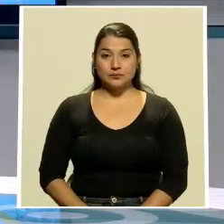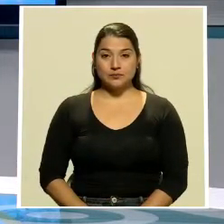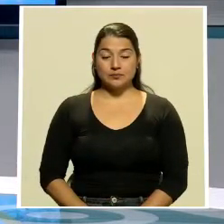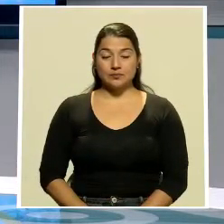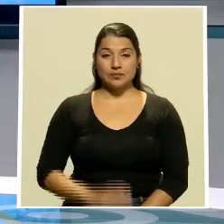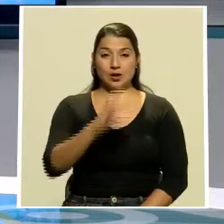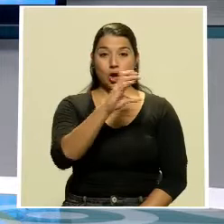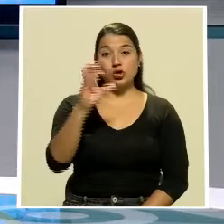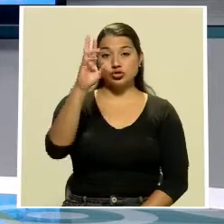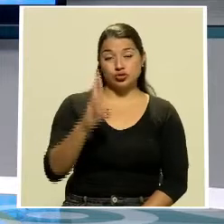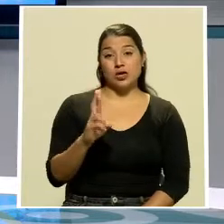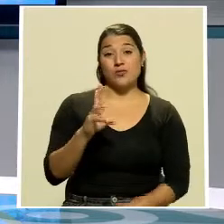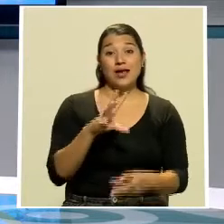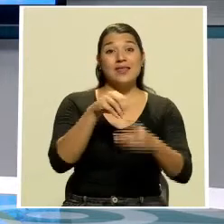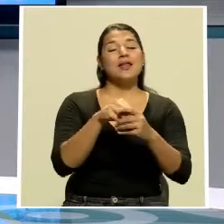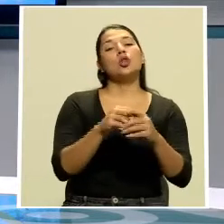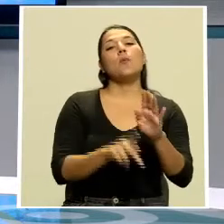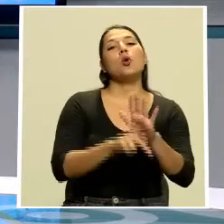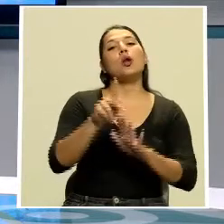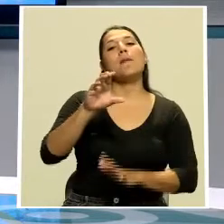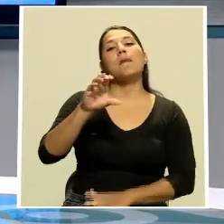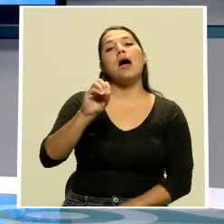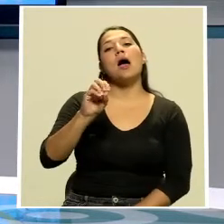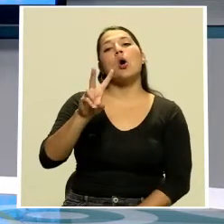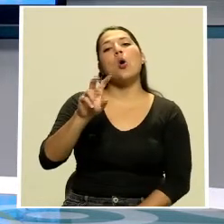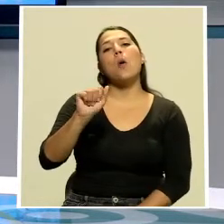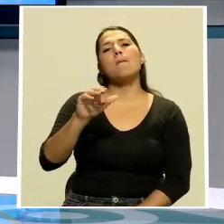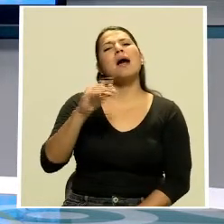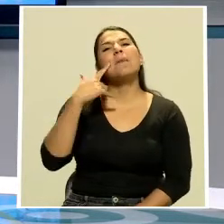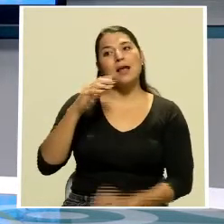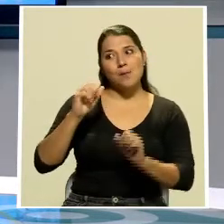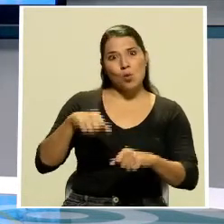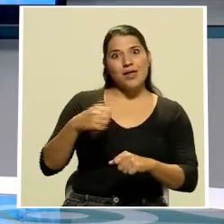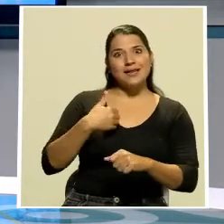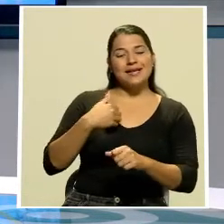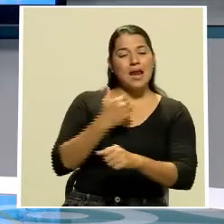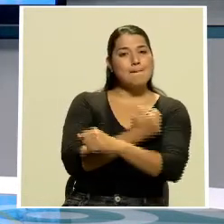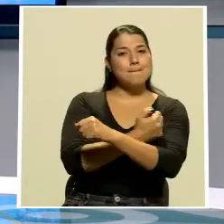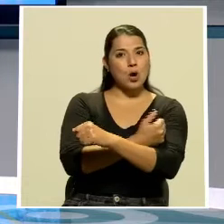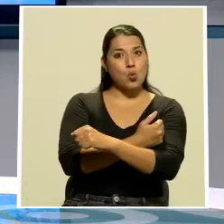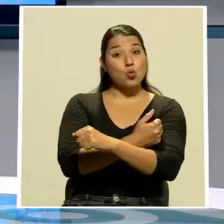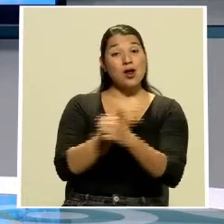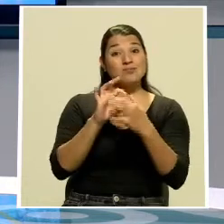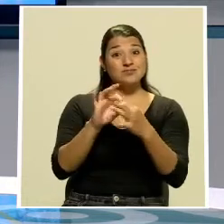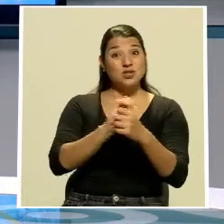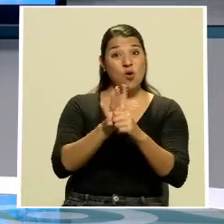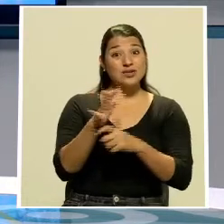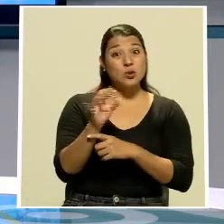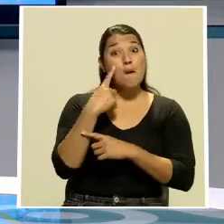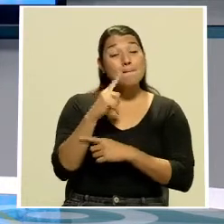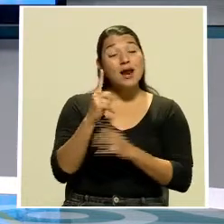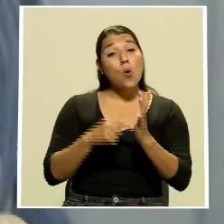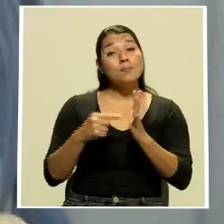Costa Rica se unió al programa COVAX Facility para obtener la vacuna contra la COVID-19 para más de un millón de personas.